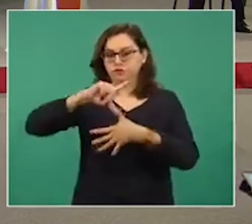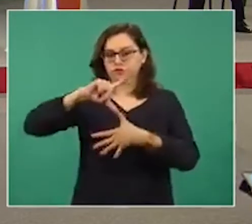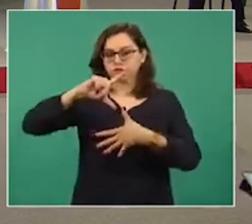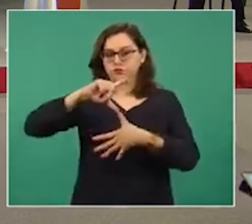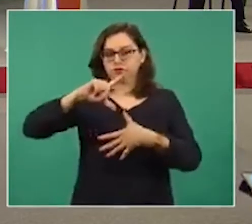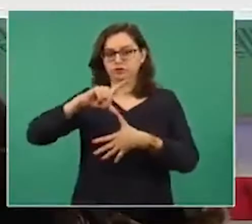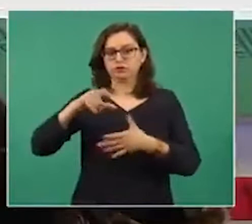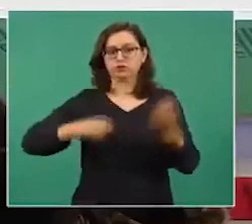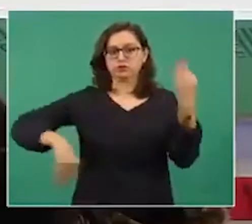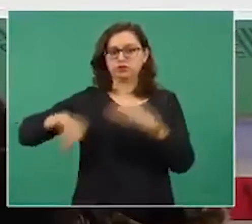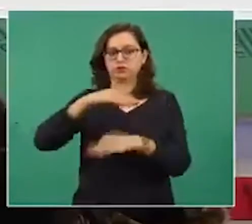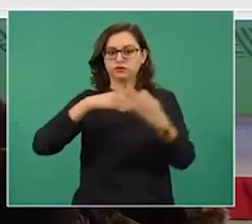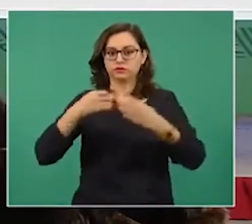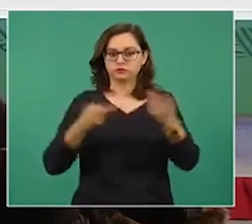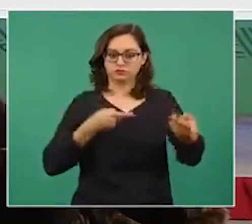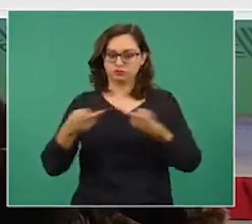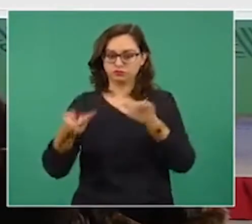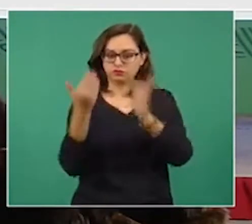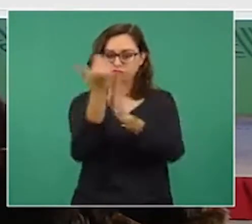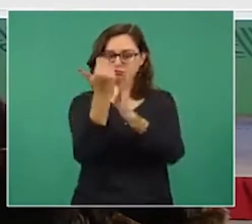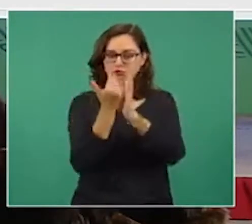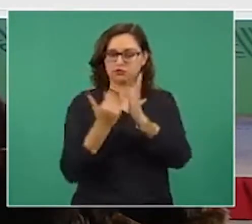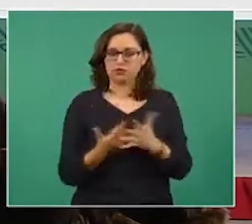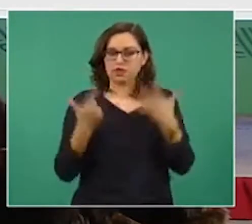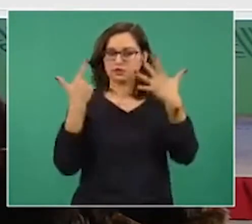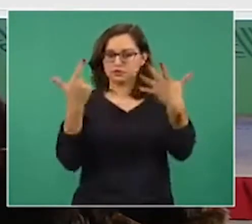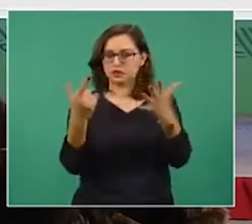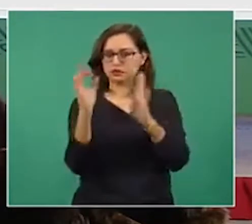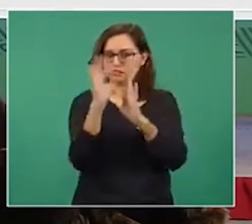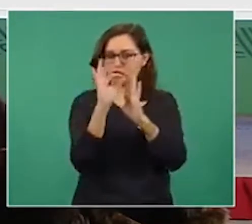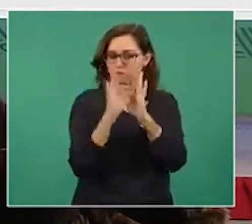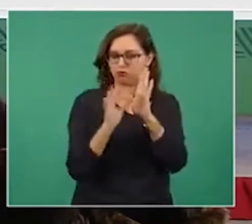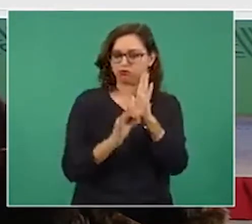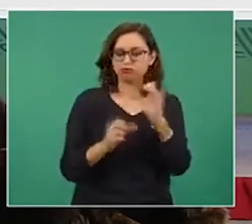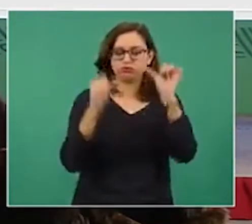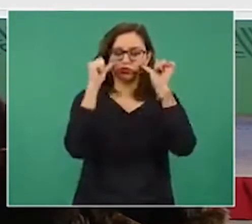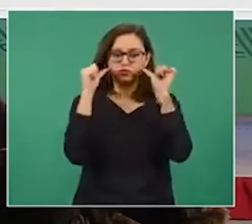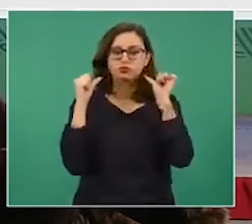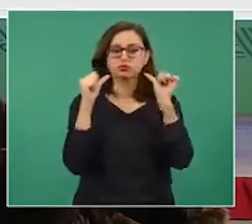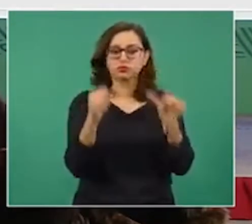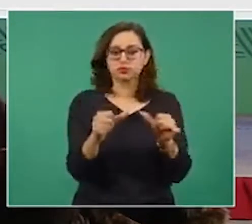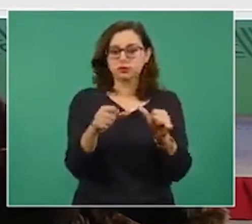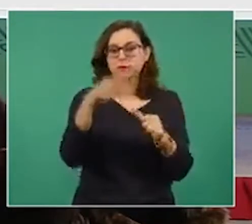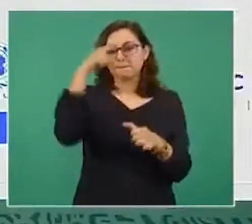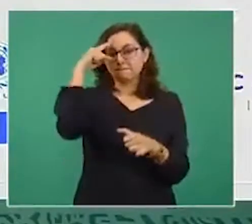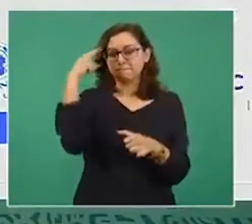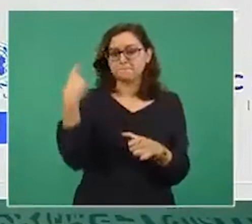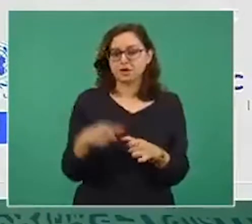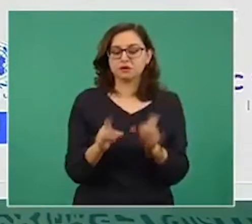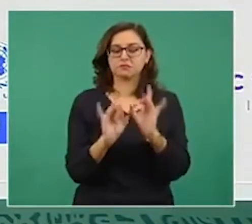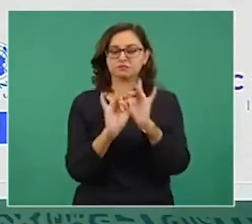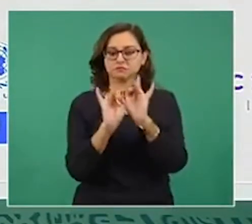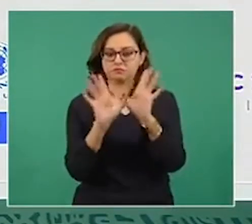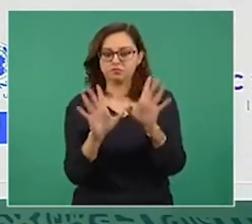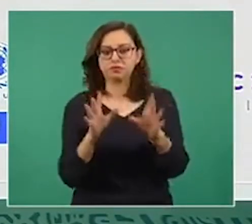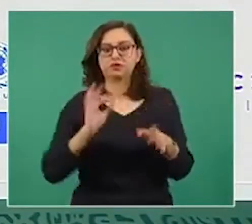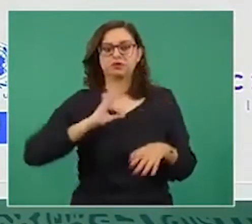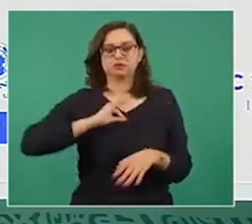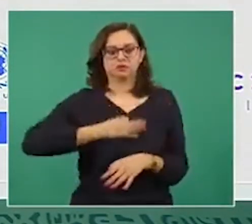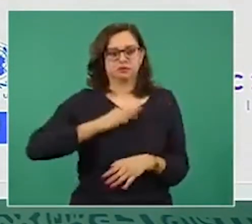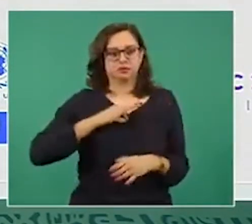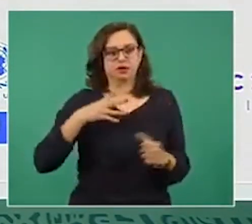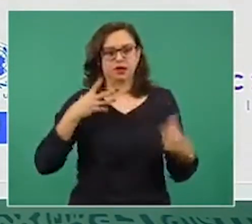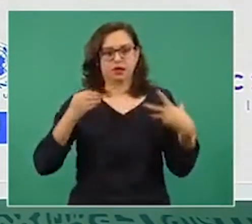siete líneas de acción encaminadas a construir las capacidades de la región frente a amenazas como la pandemia por COVID